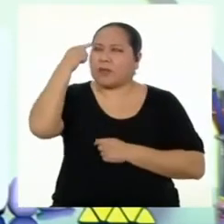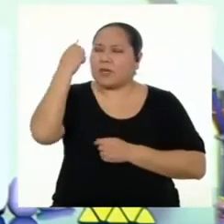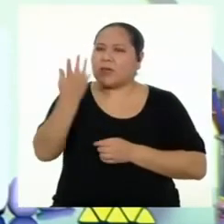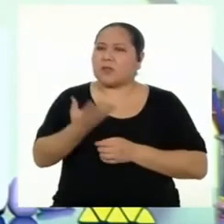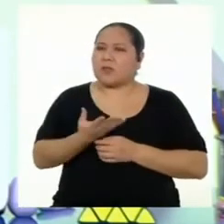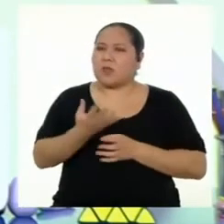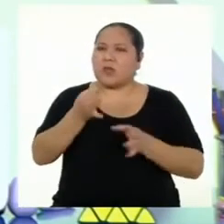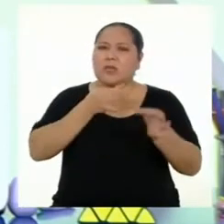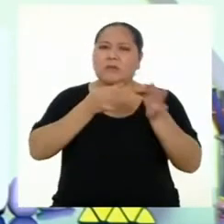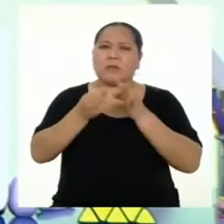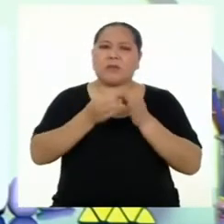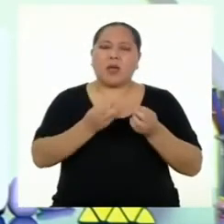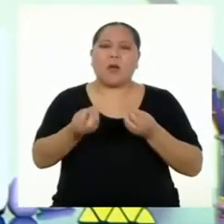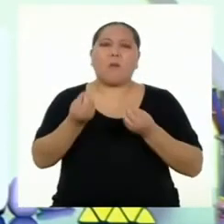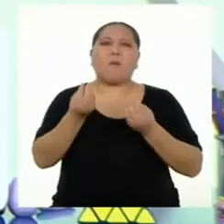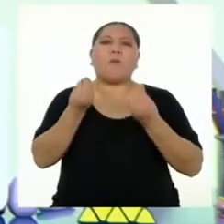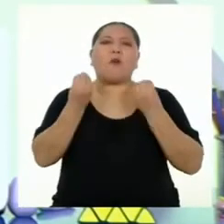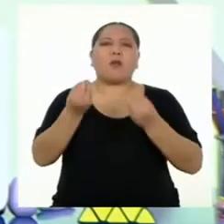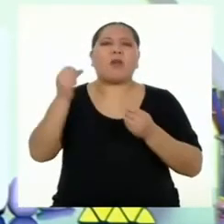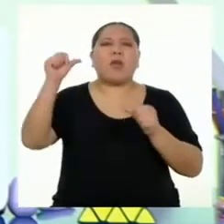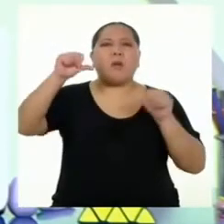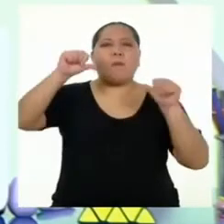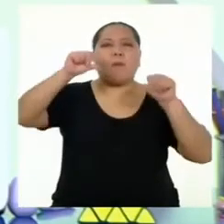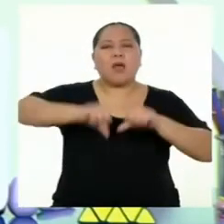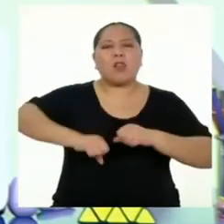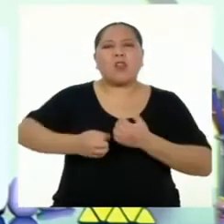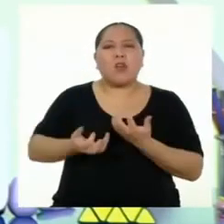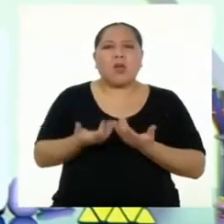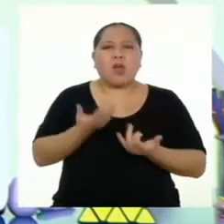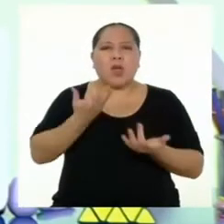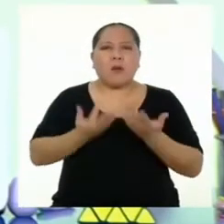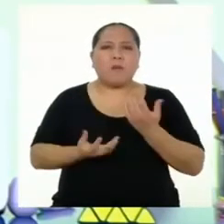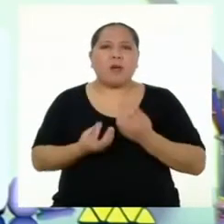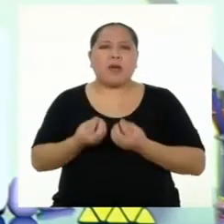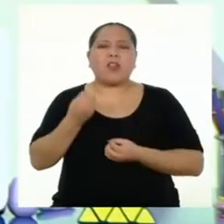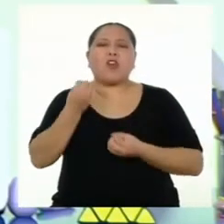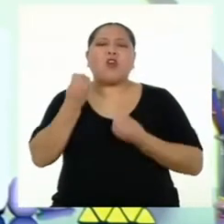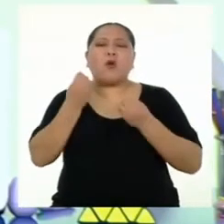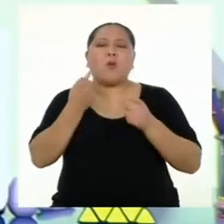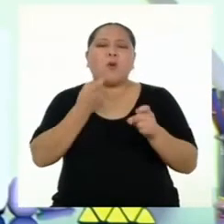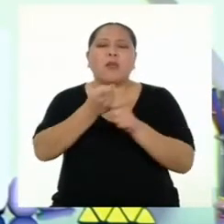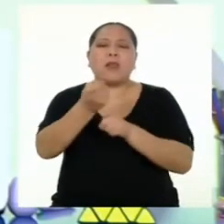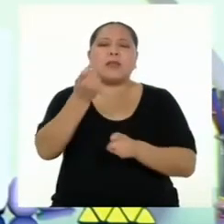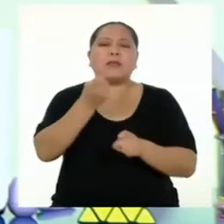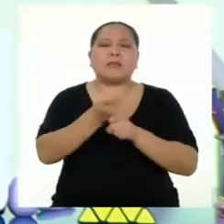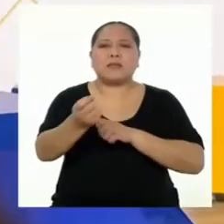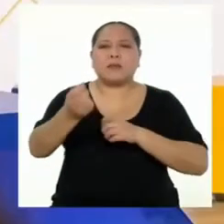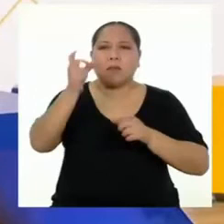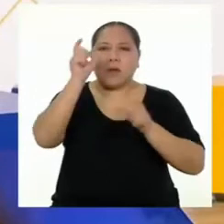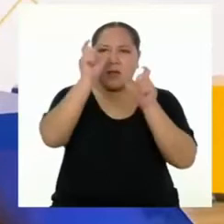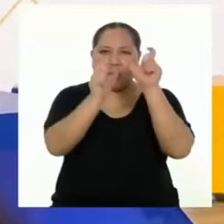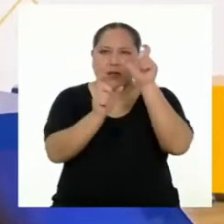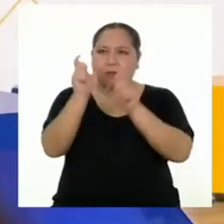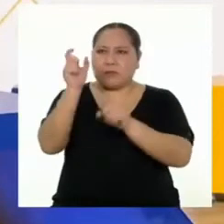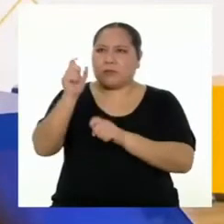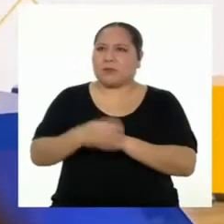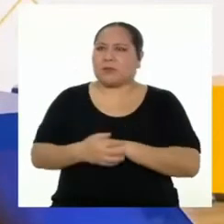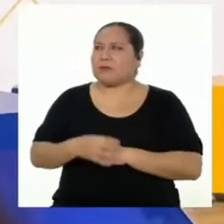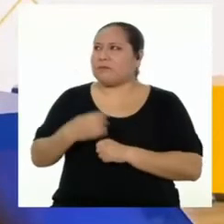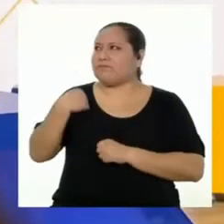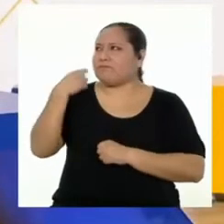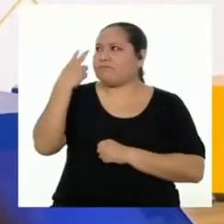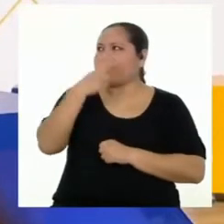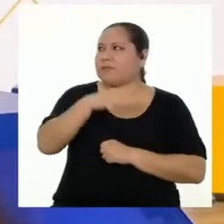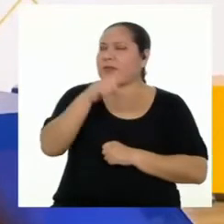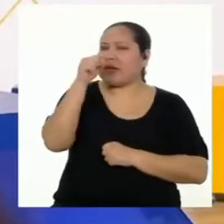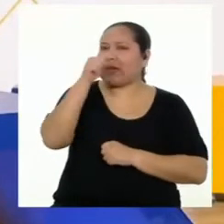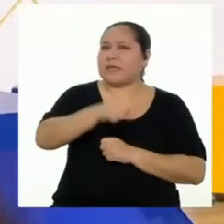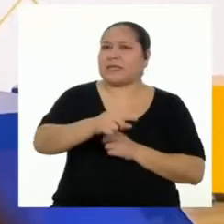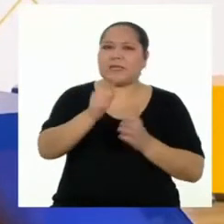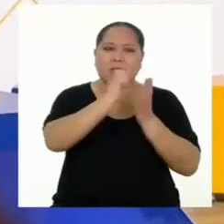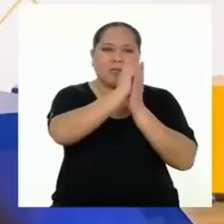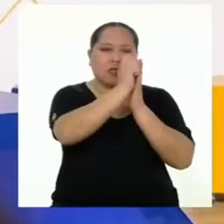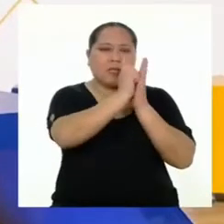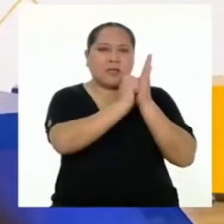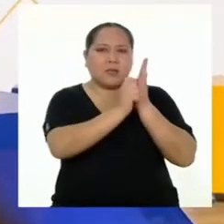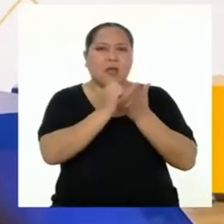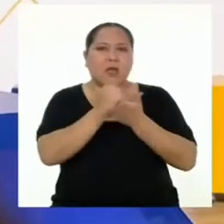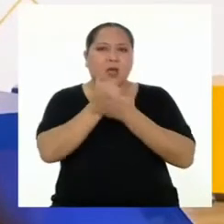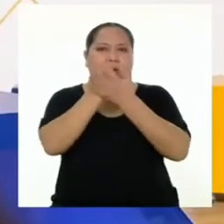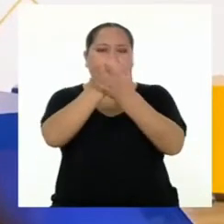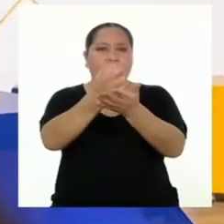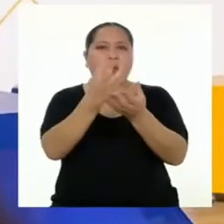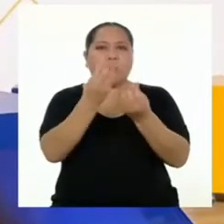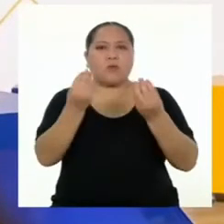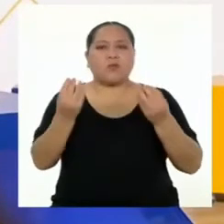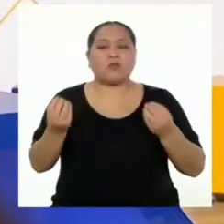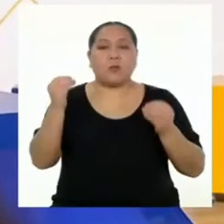sobre por qué es malo quemar basura y los efectos que producen en las personas. Se nota que este texto aportará mucho